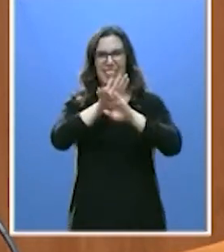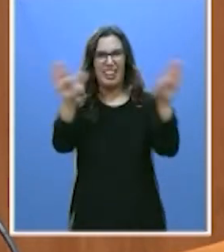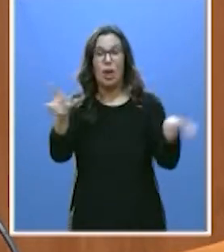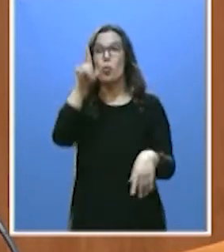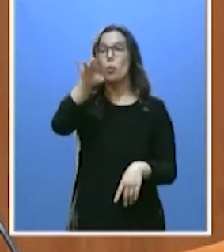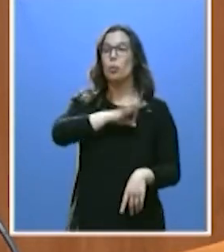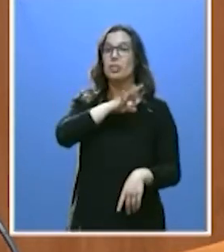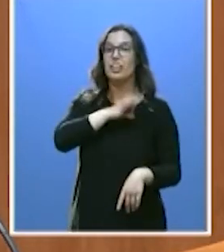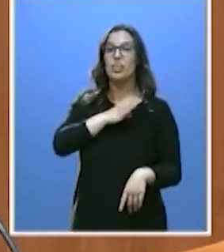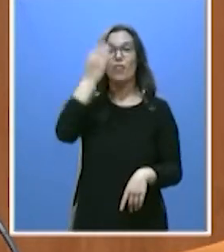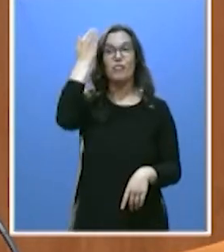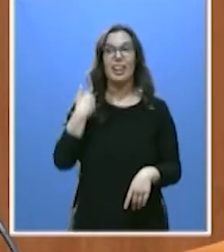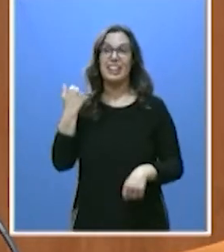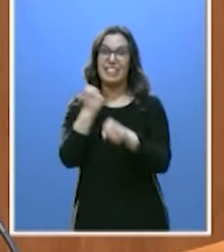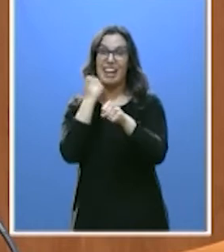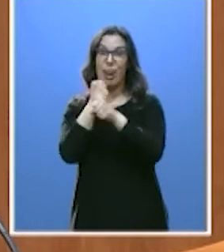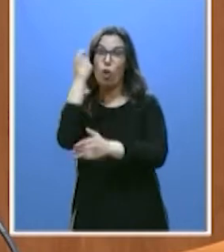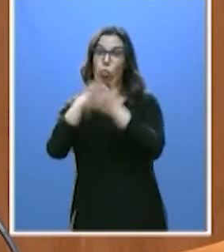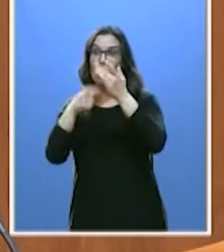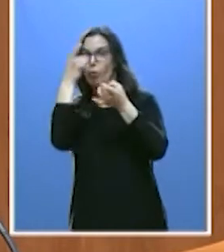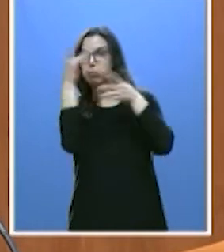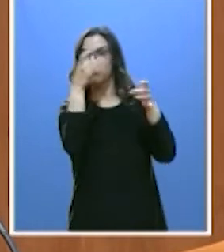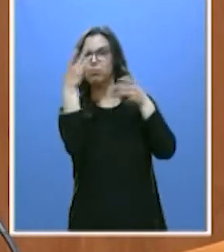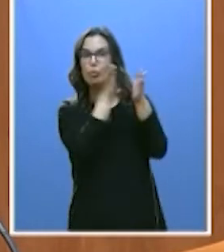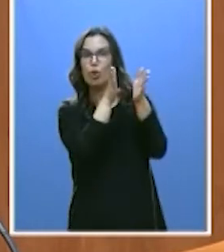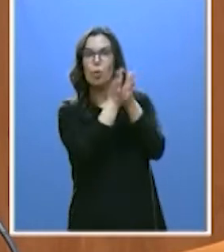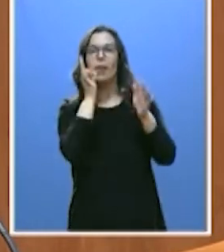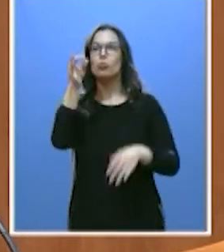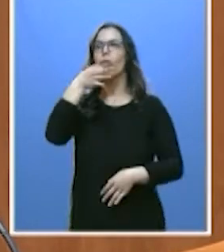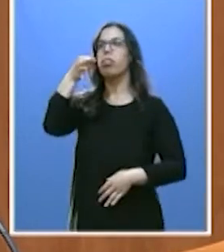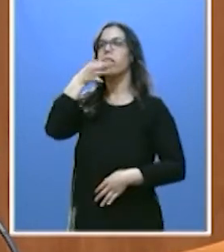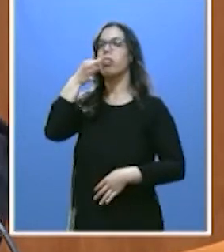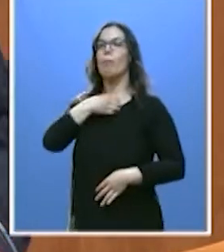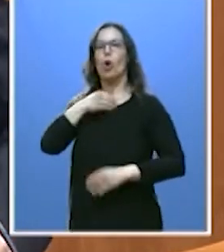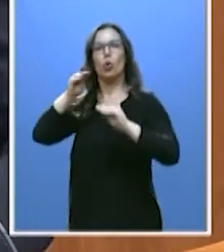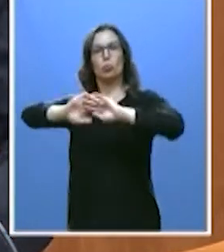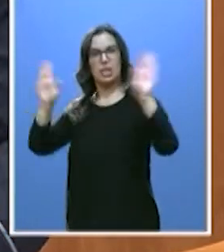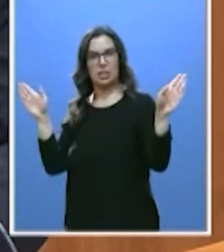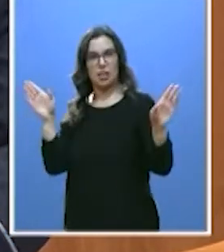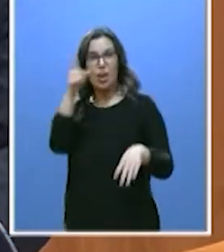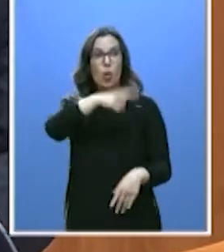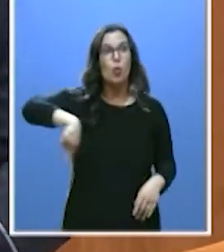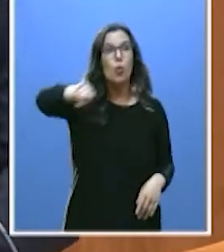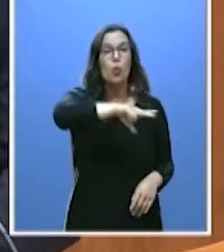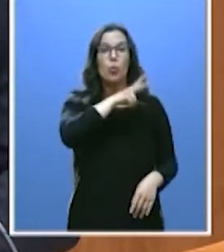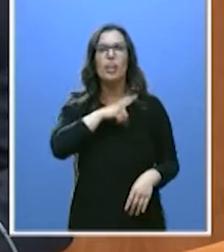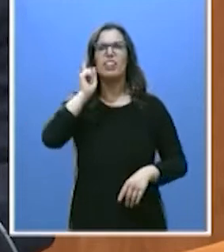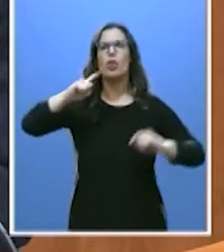encarga el trabajo duro a su compañera, mientras usted se dedica solo a sus monólogos, ustedes solo hacen propaganda.